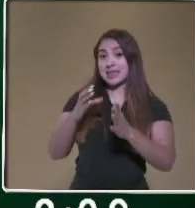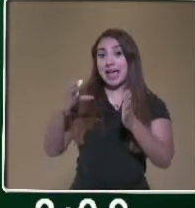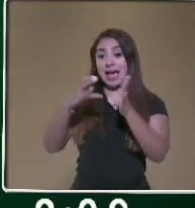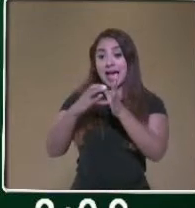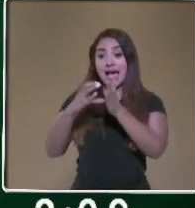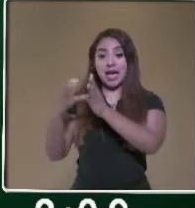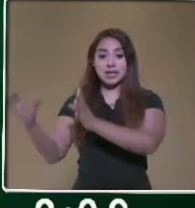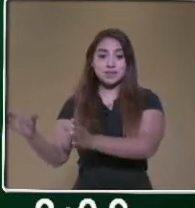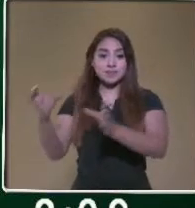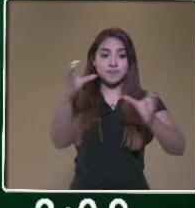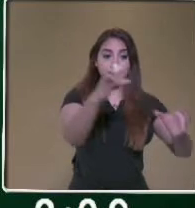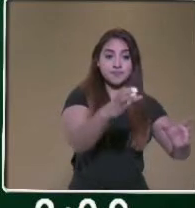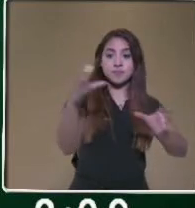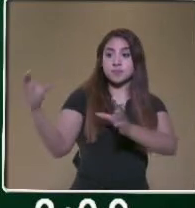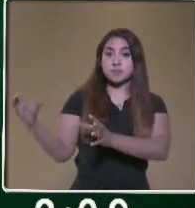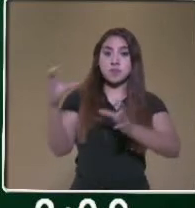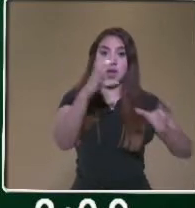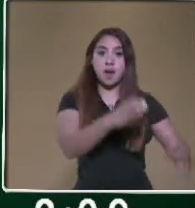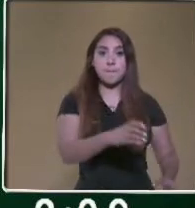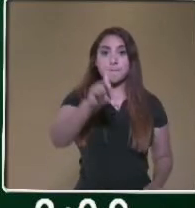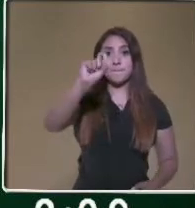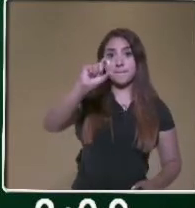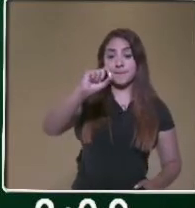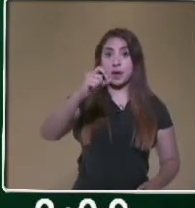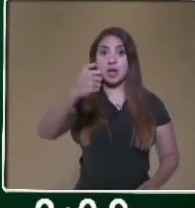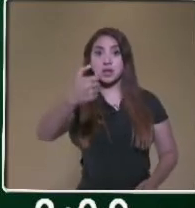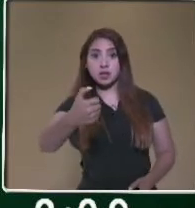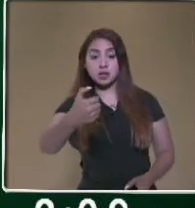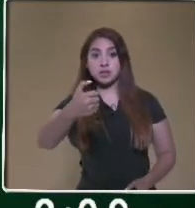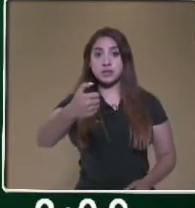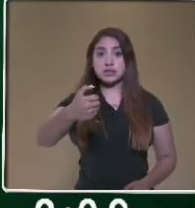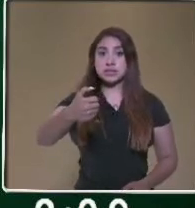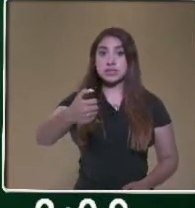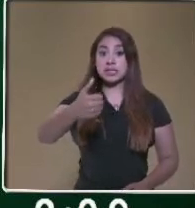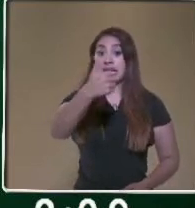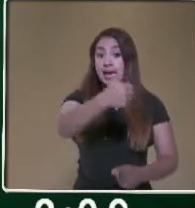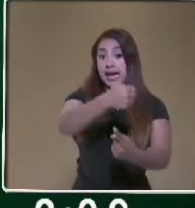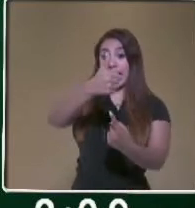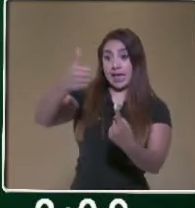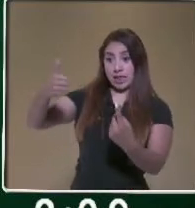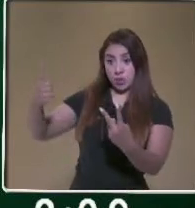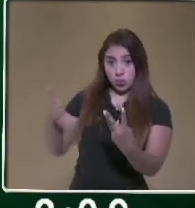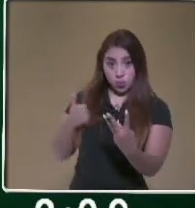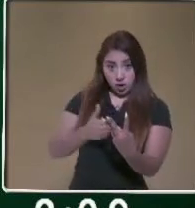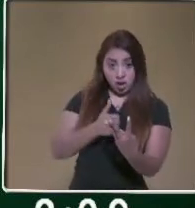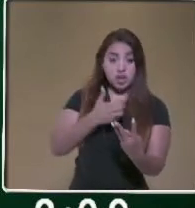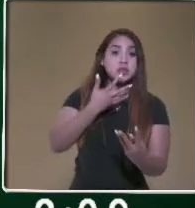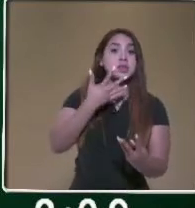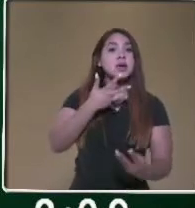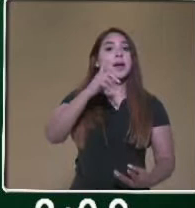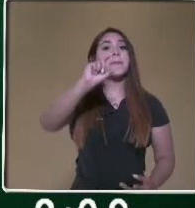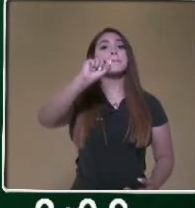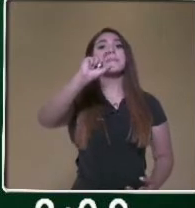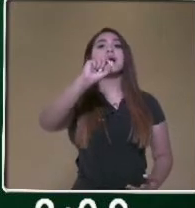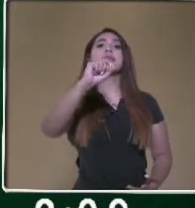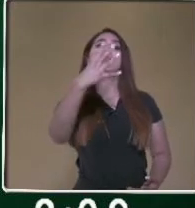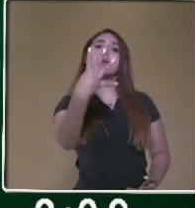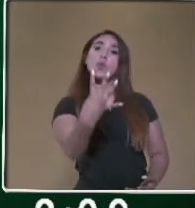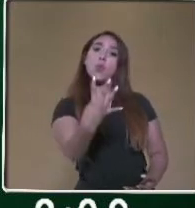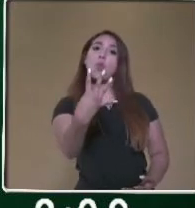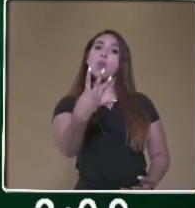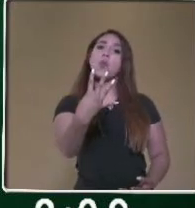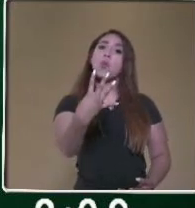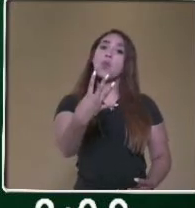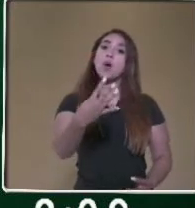latas de refresco. Si cada caja tiene 24 refrescos, ¿cuántas latas de refresco se